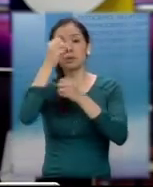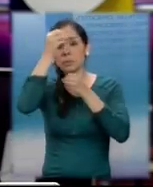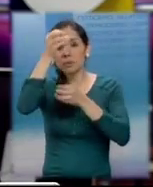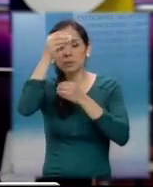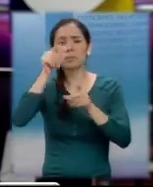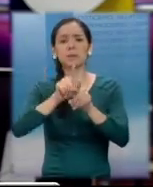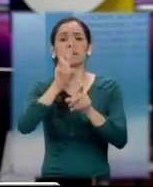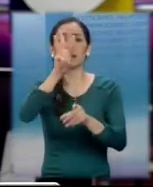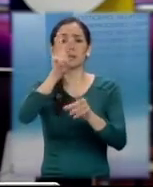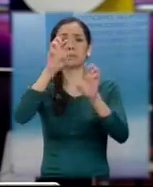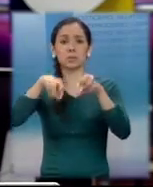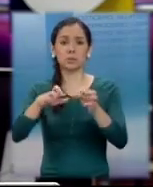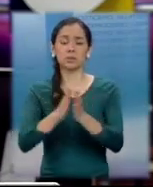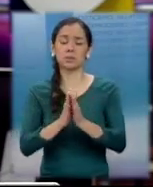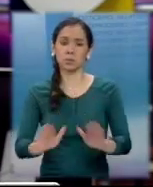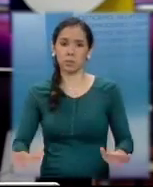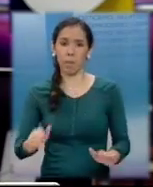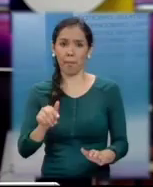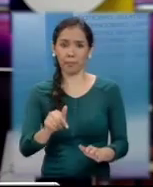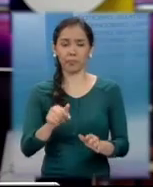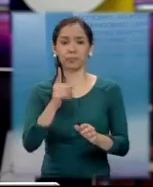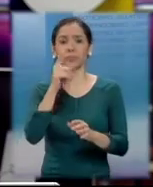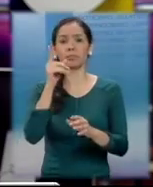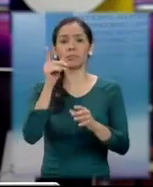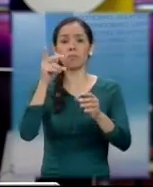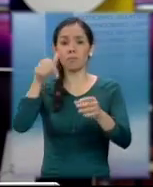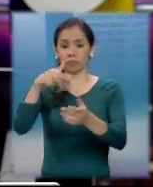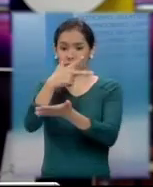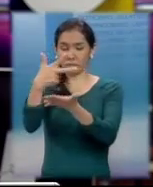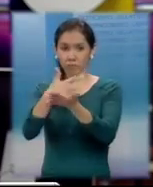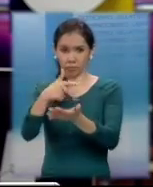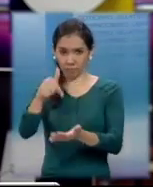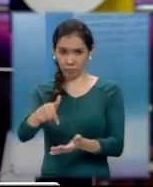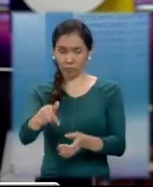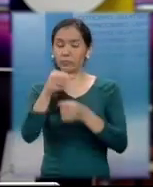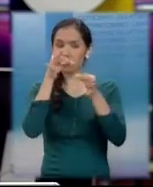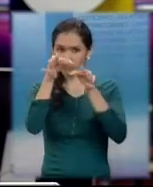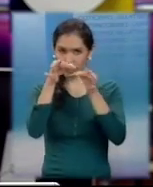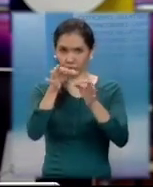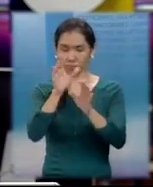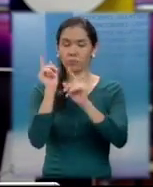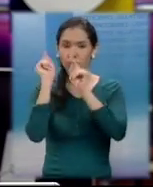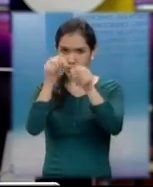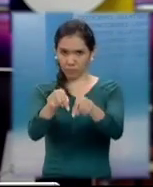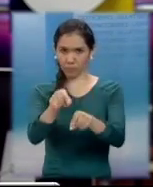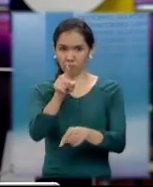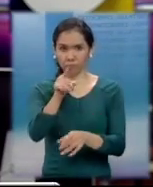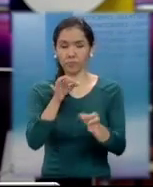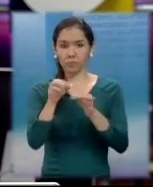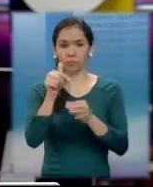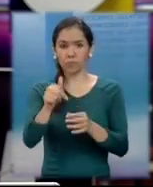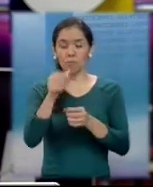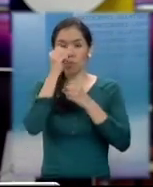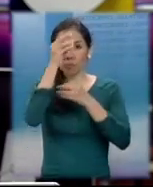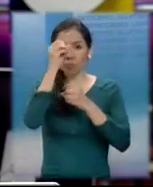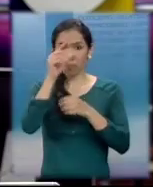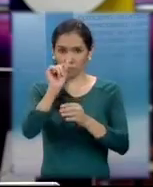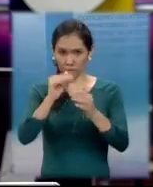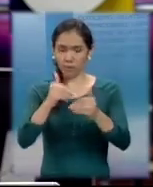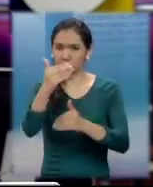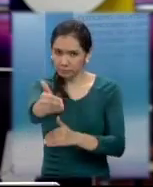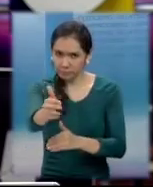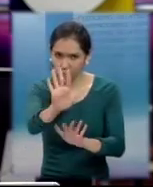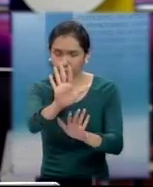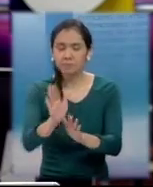municipales dan a conocer la muerte de tres personas en un incidente ocurrido en la ciudad capital. Vamos a conocer esta información más